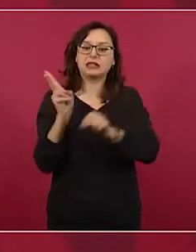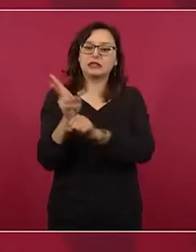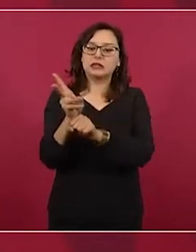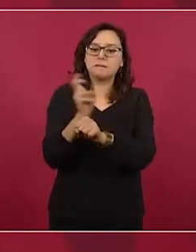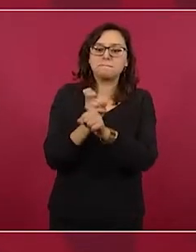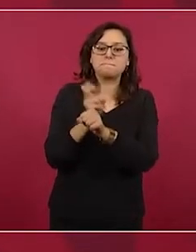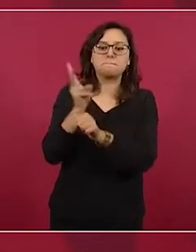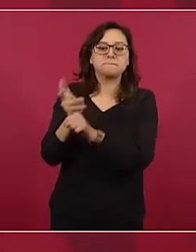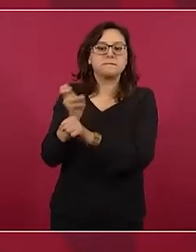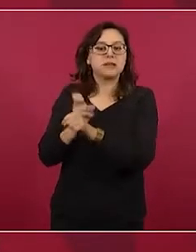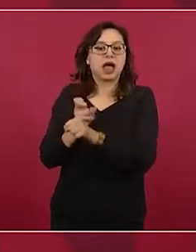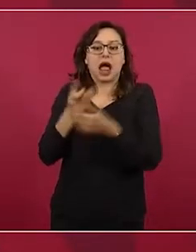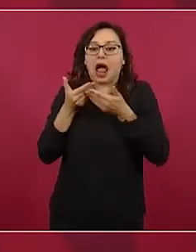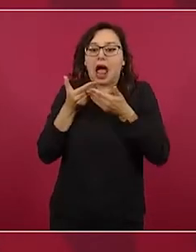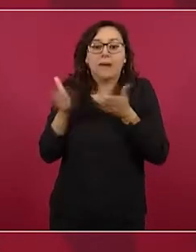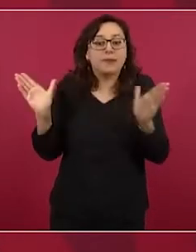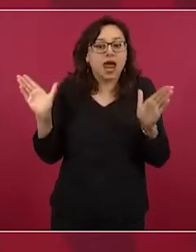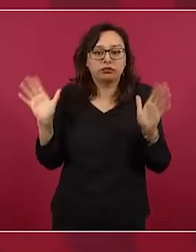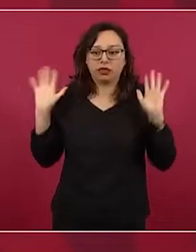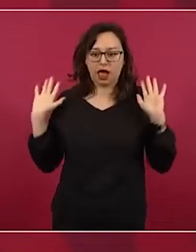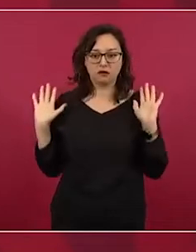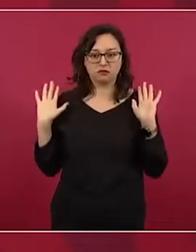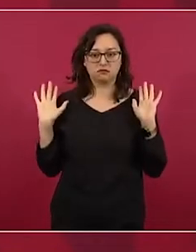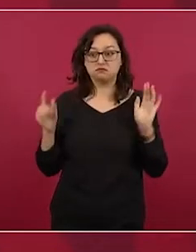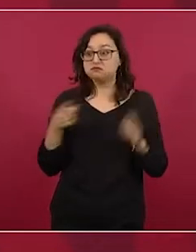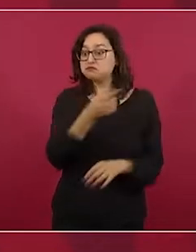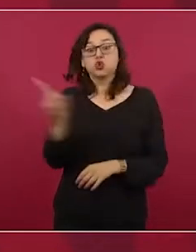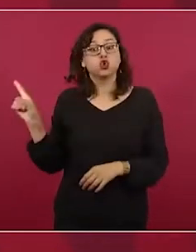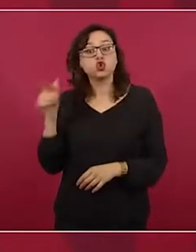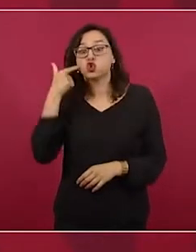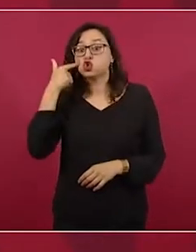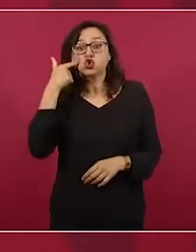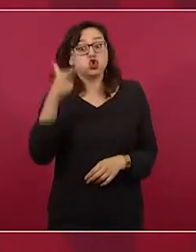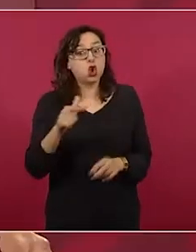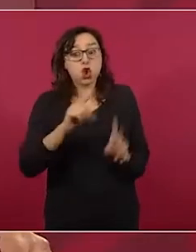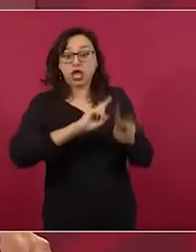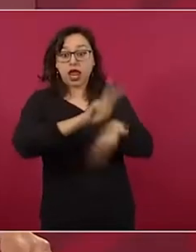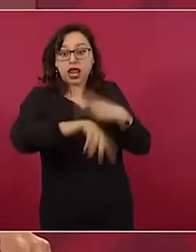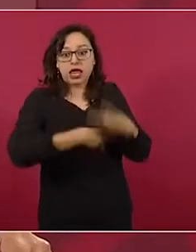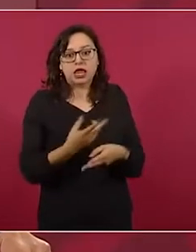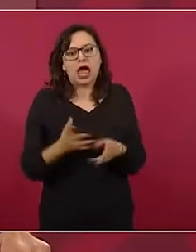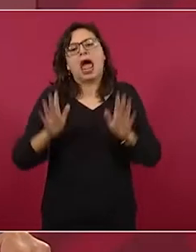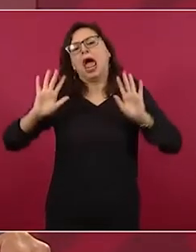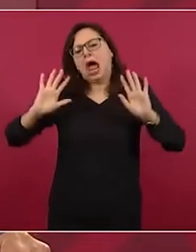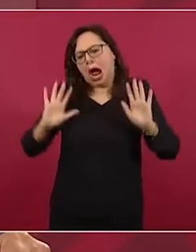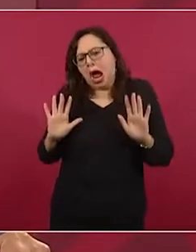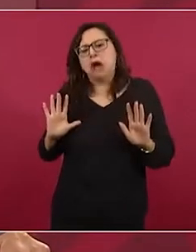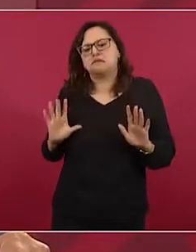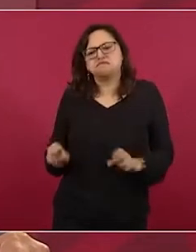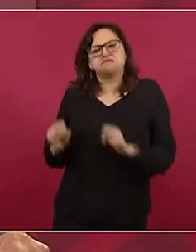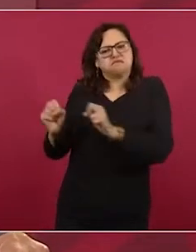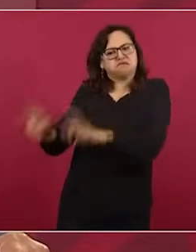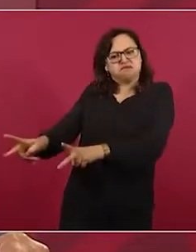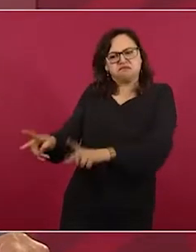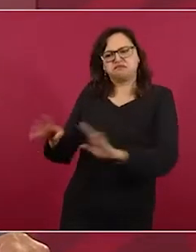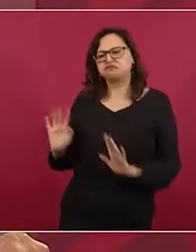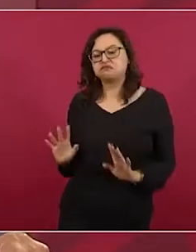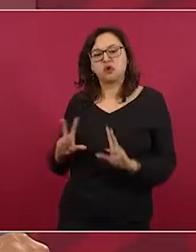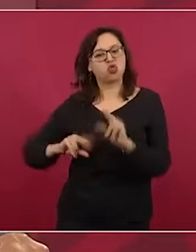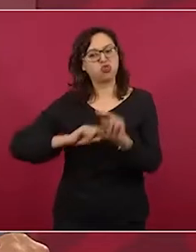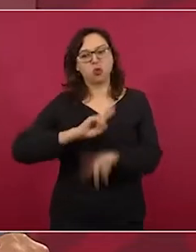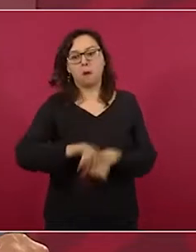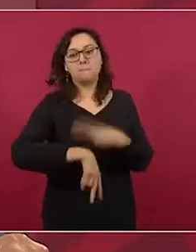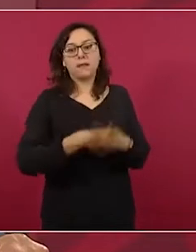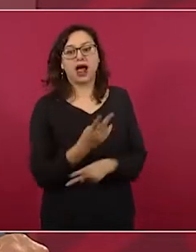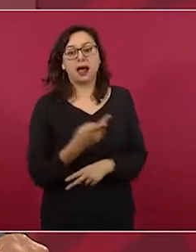abierta y el que no quiera ir, pues que no vaya, pero que